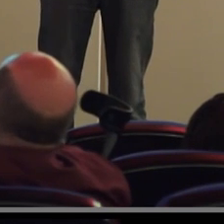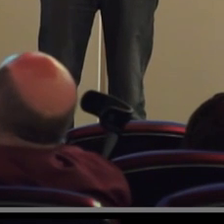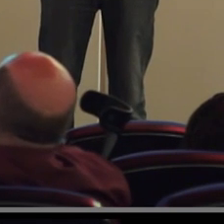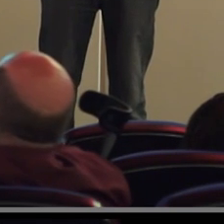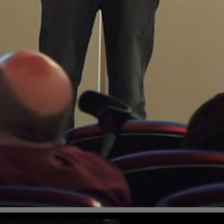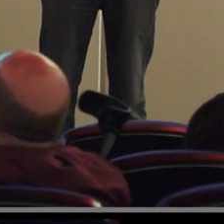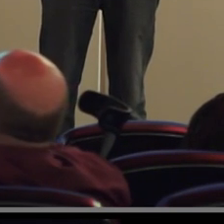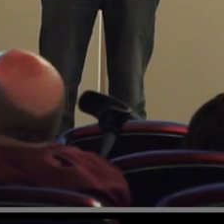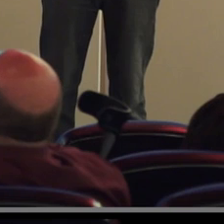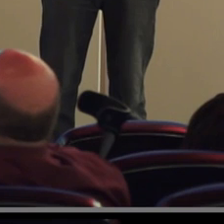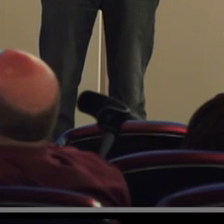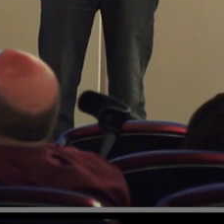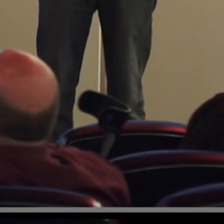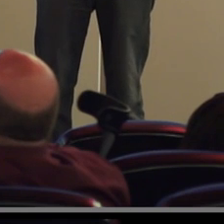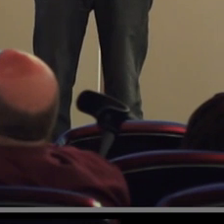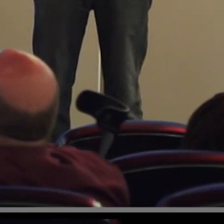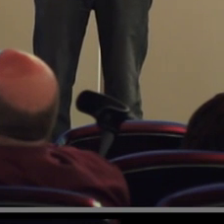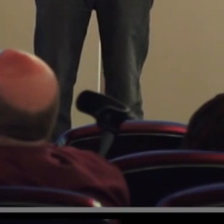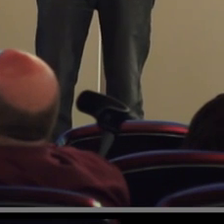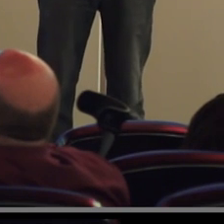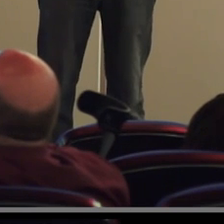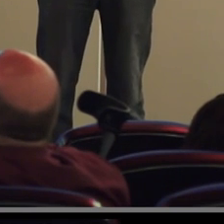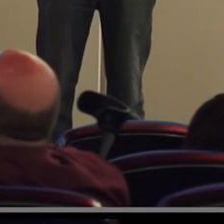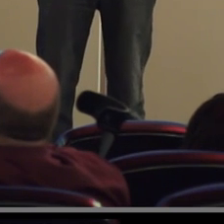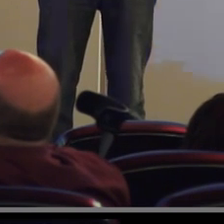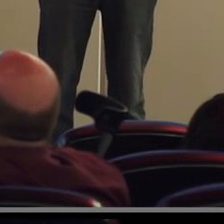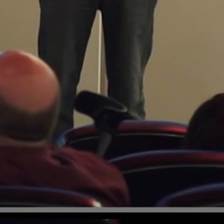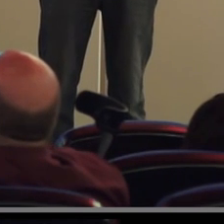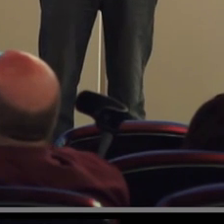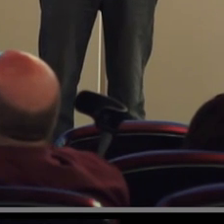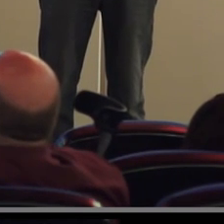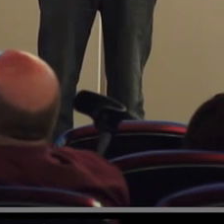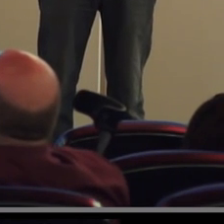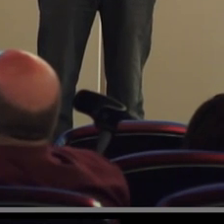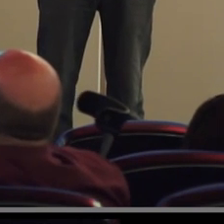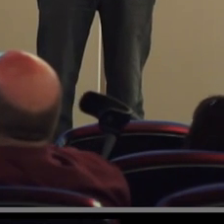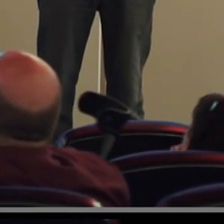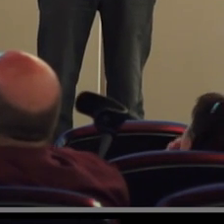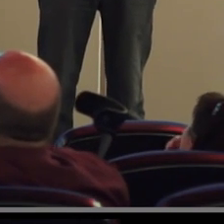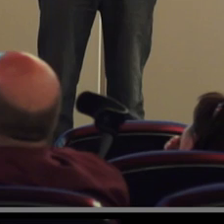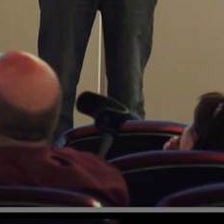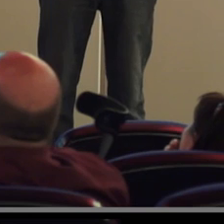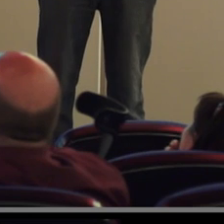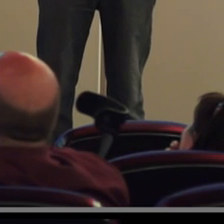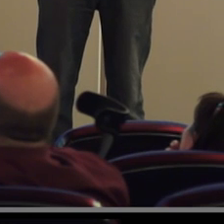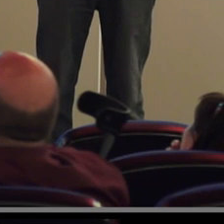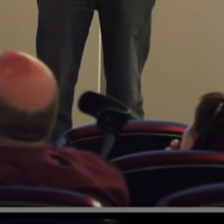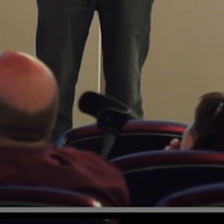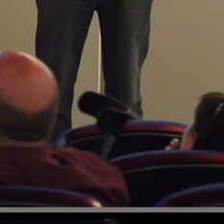y hay otra escuela que es a la que yo permanezco, que digo, no hay cinco minutos de respeto por respeto a los que estéis aquí.